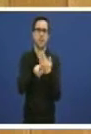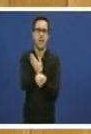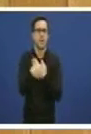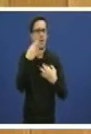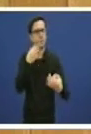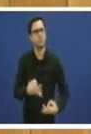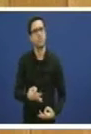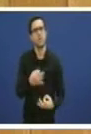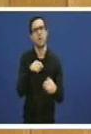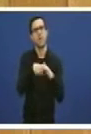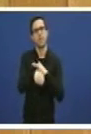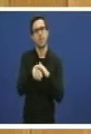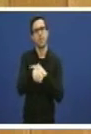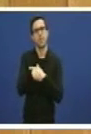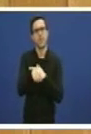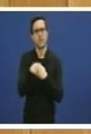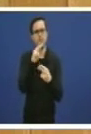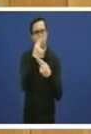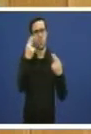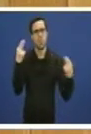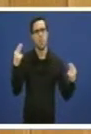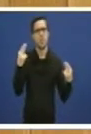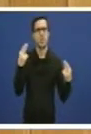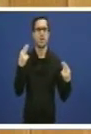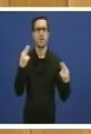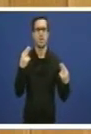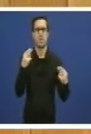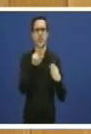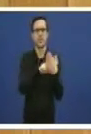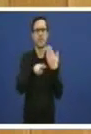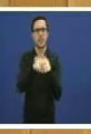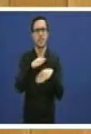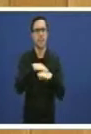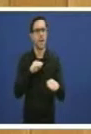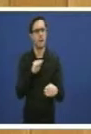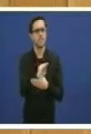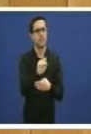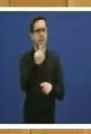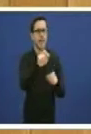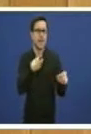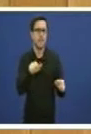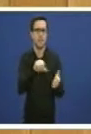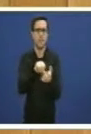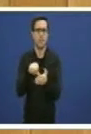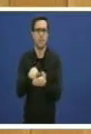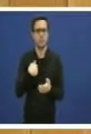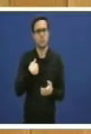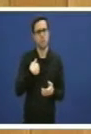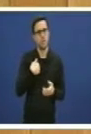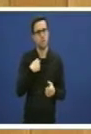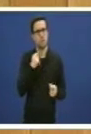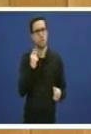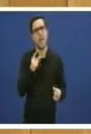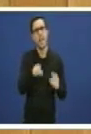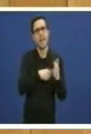normativos públicos e transparentes para a garantía dos cidadans Entendo que o debate dunha lei como é a lei de acompañamento dos